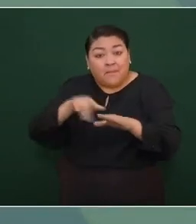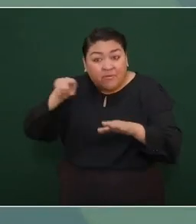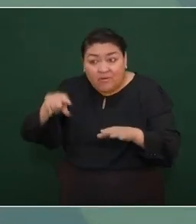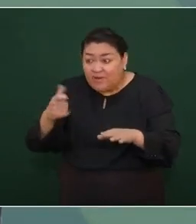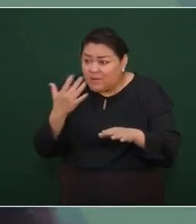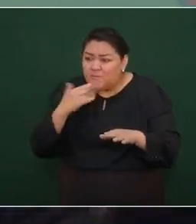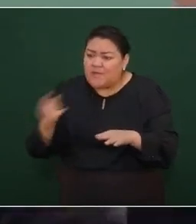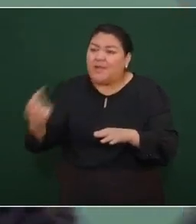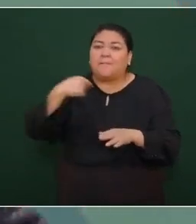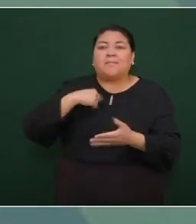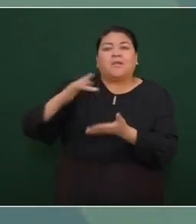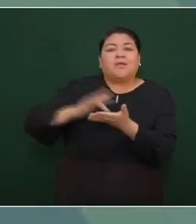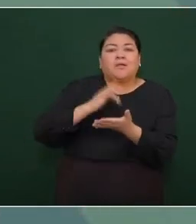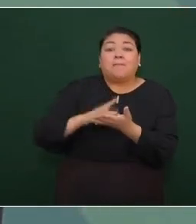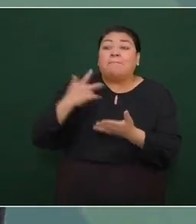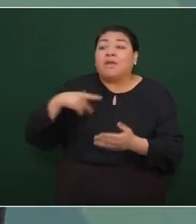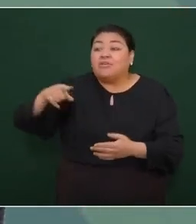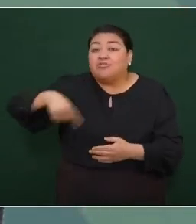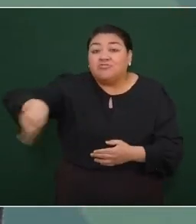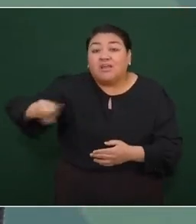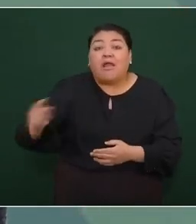la gente del pueblo